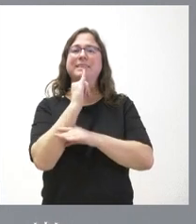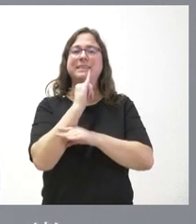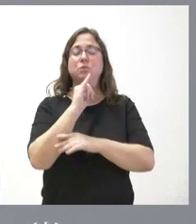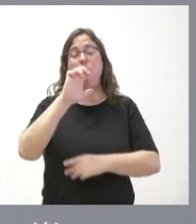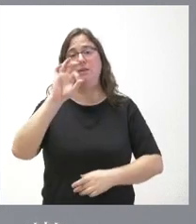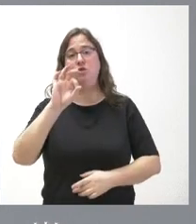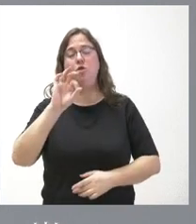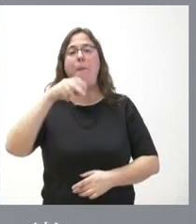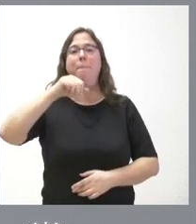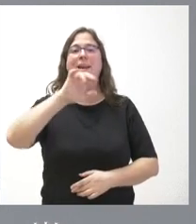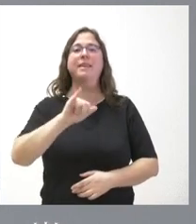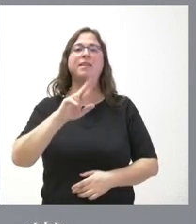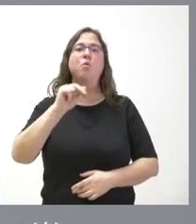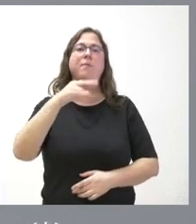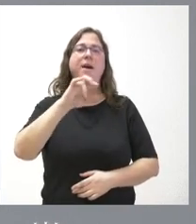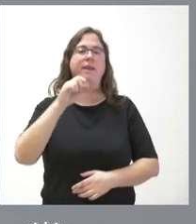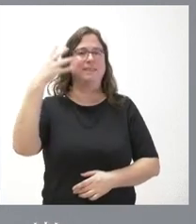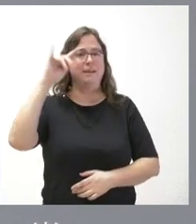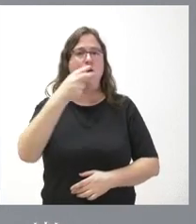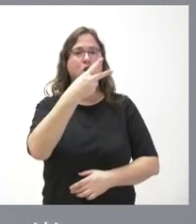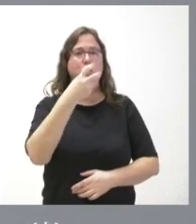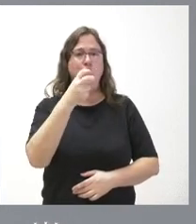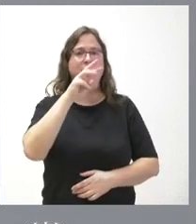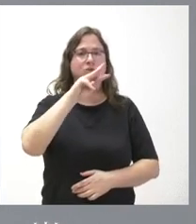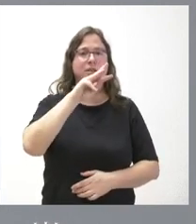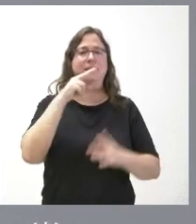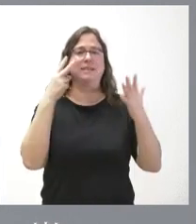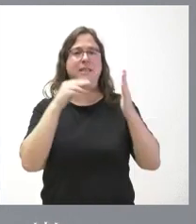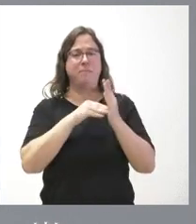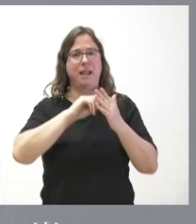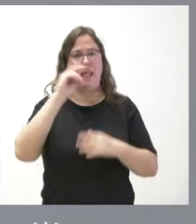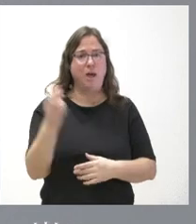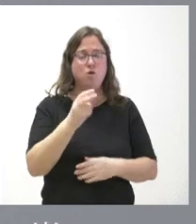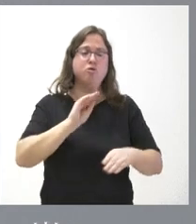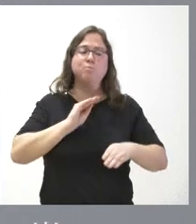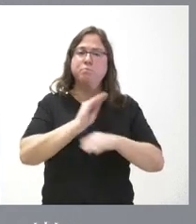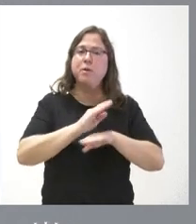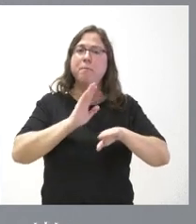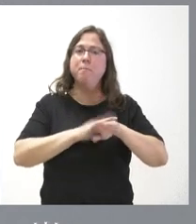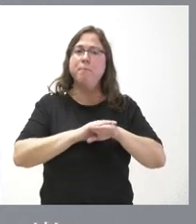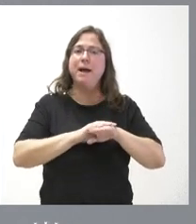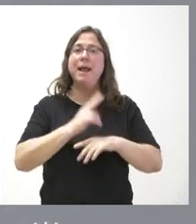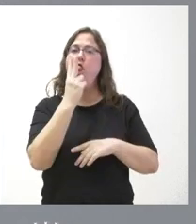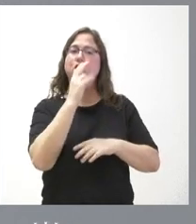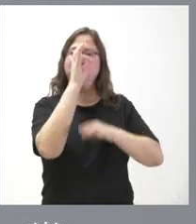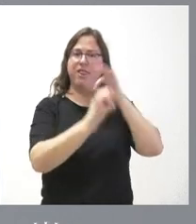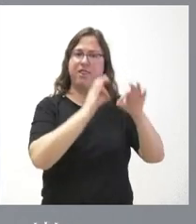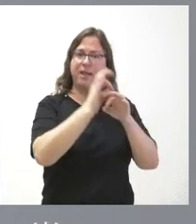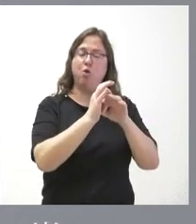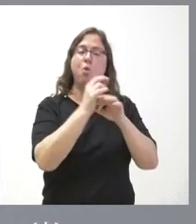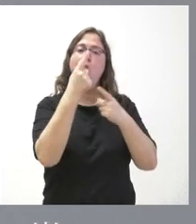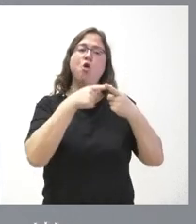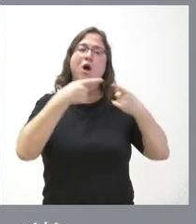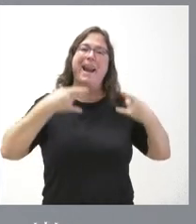Martínez Urribarri de Salamanca, 237.000 euros. Se trata de las inversiones relativas a dos ciclos. El ciclo de radioterapia